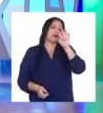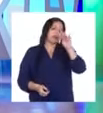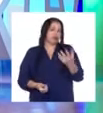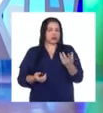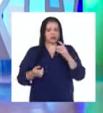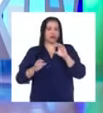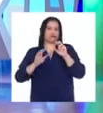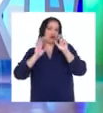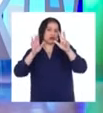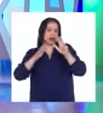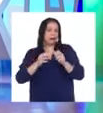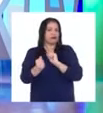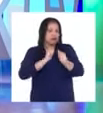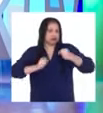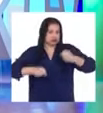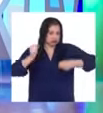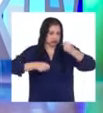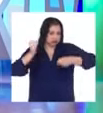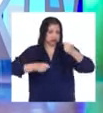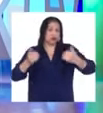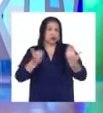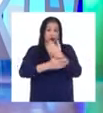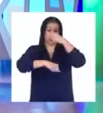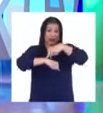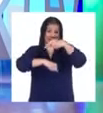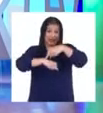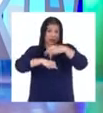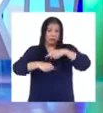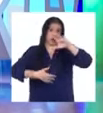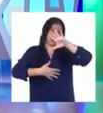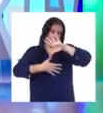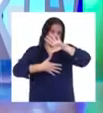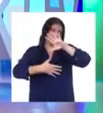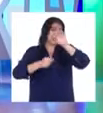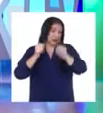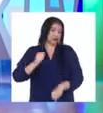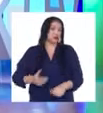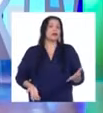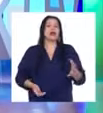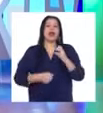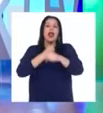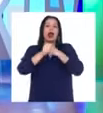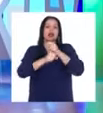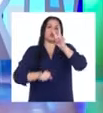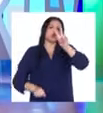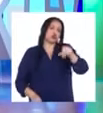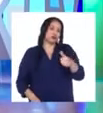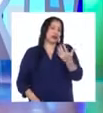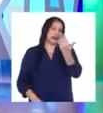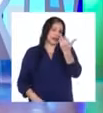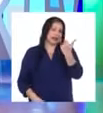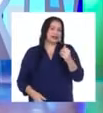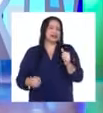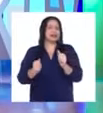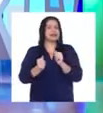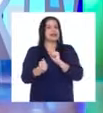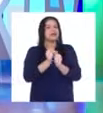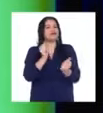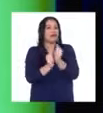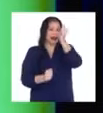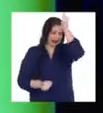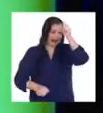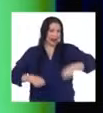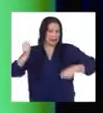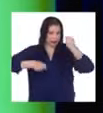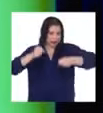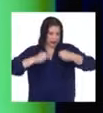de Berlín, con un nuevo récord sudamericano. En 2015 gané la Maratón de Santiago de Chile.